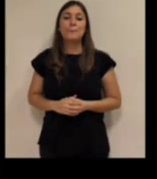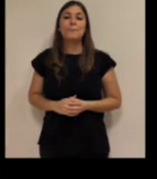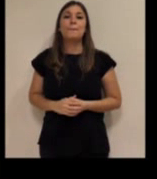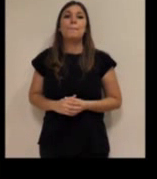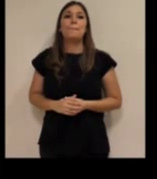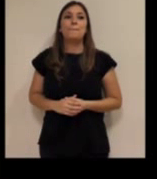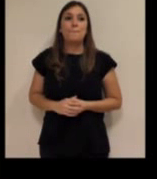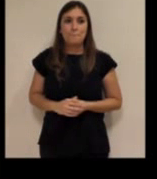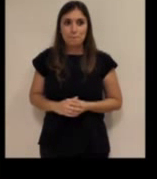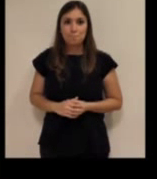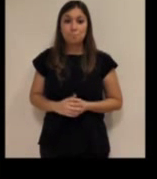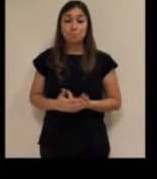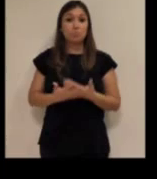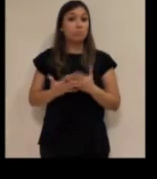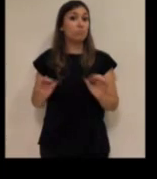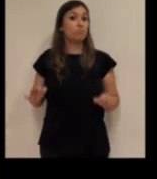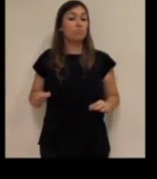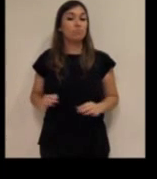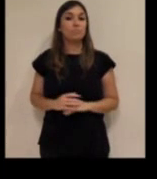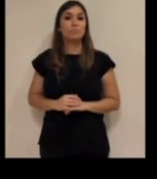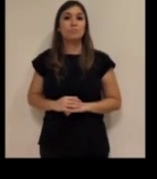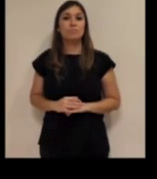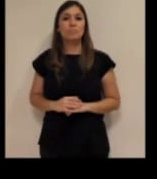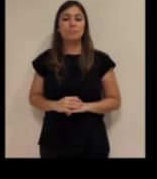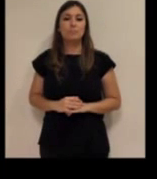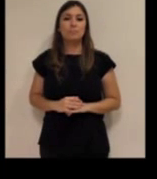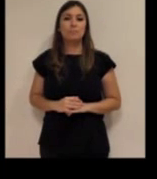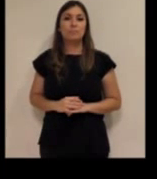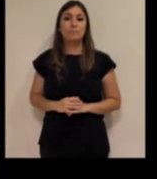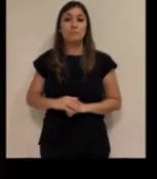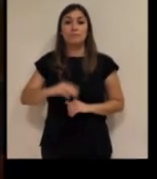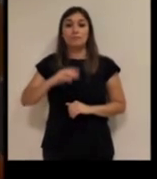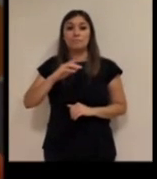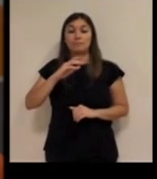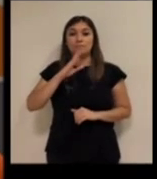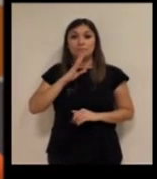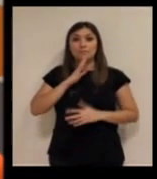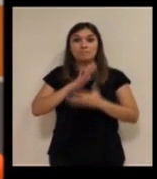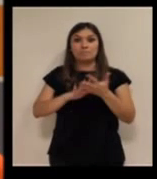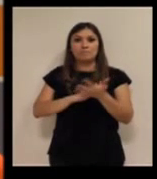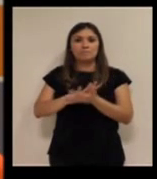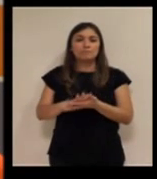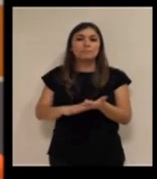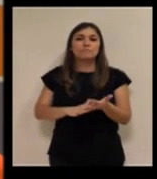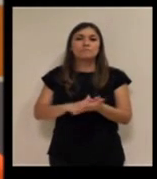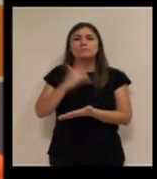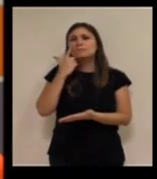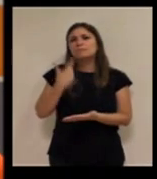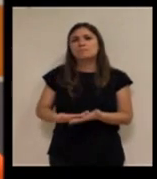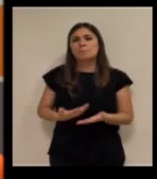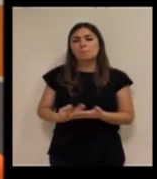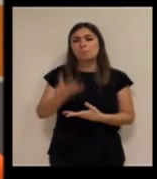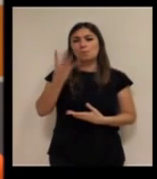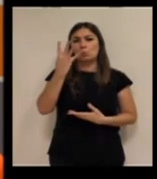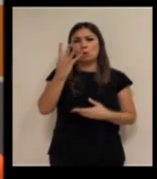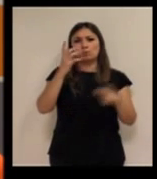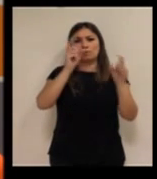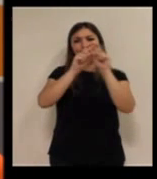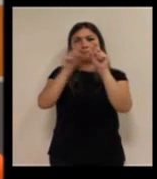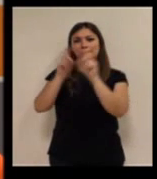esencial en principio bueno hemos estado mostrando